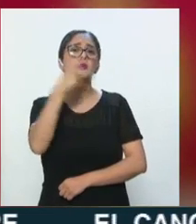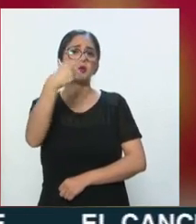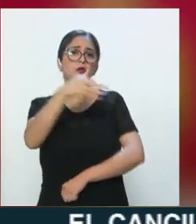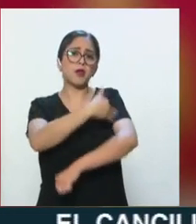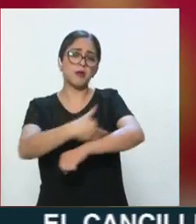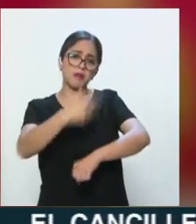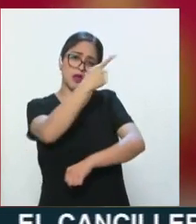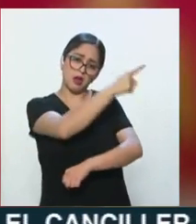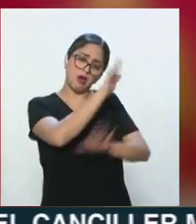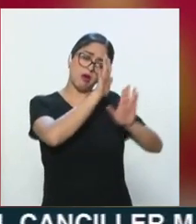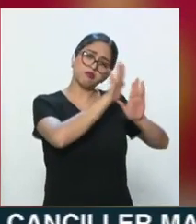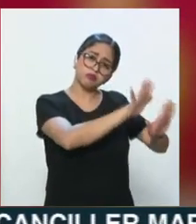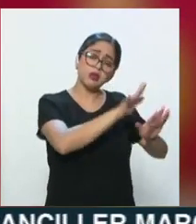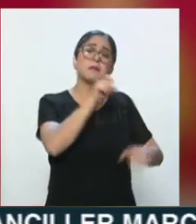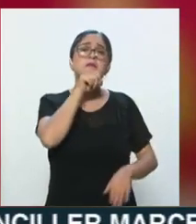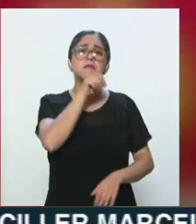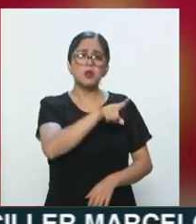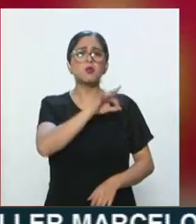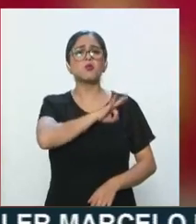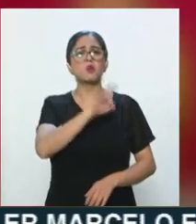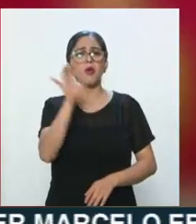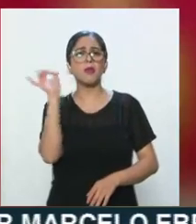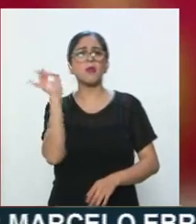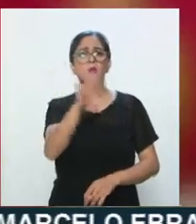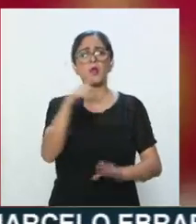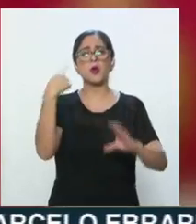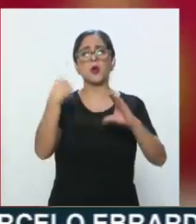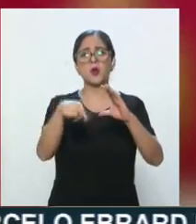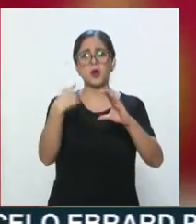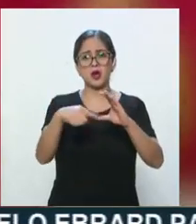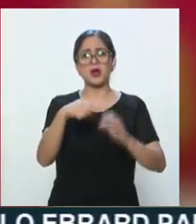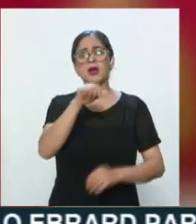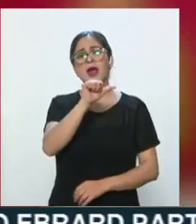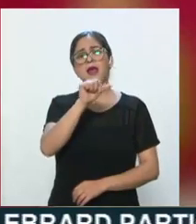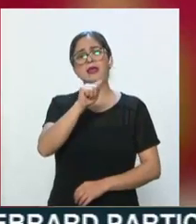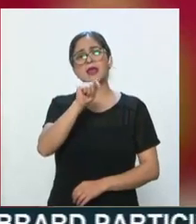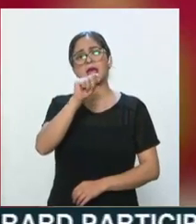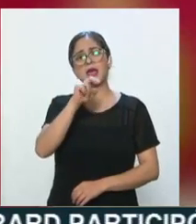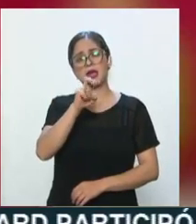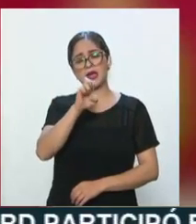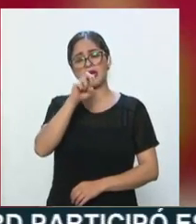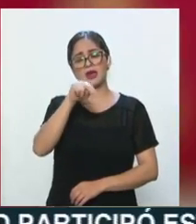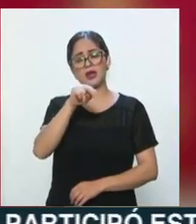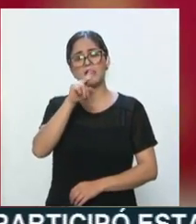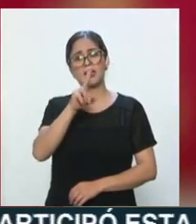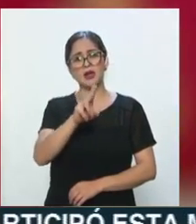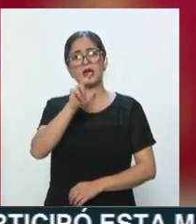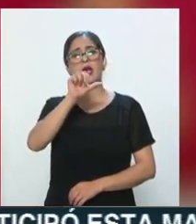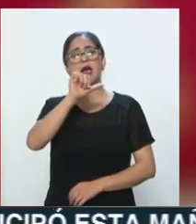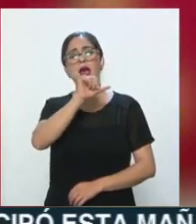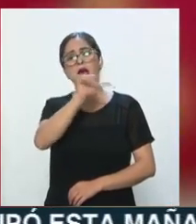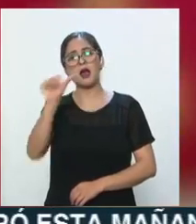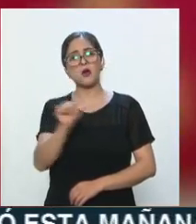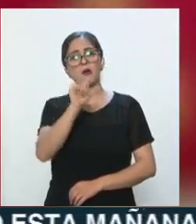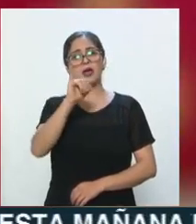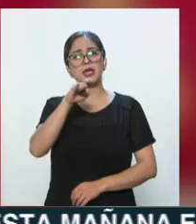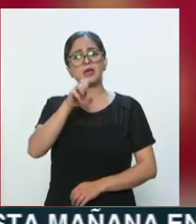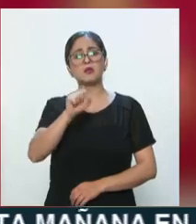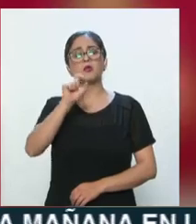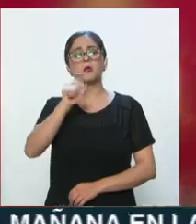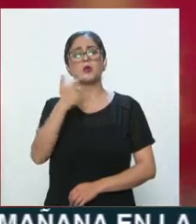solicitar la información a través del siguiente correo electrónico. Esto es a-t-n-e-r arroba-imps.gov